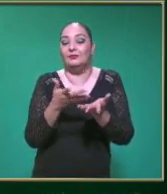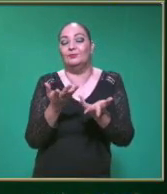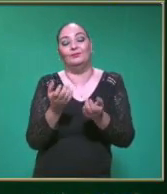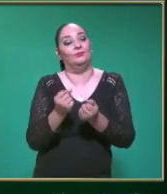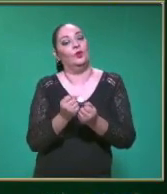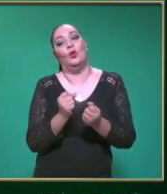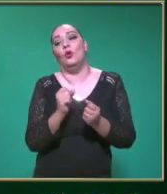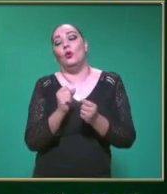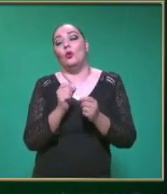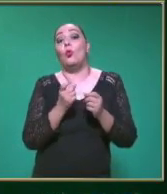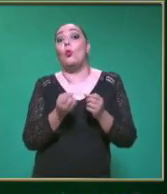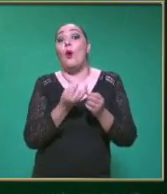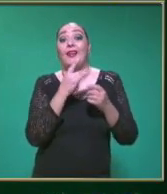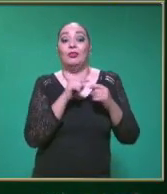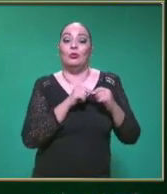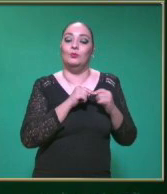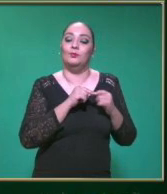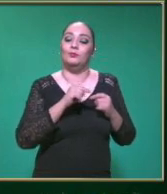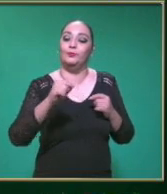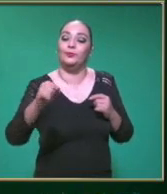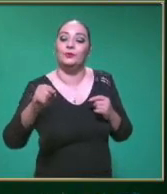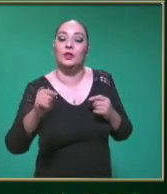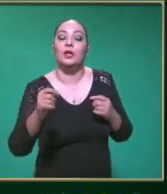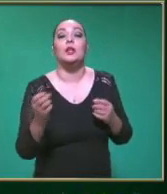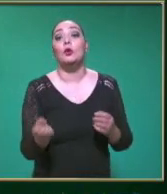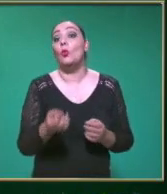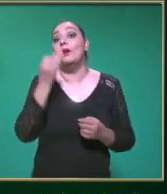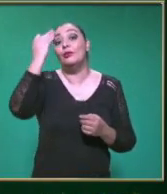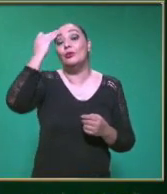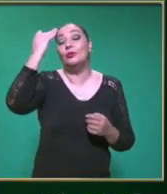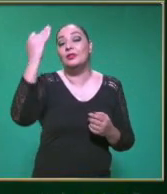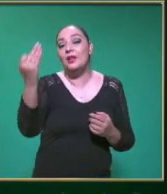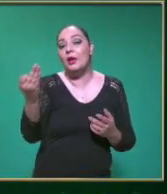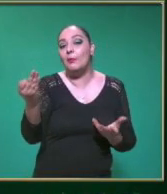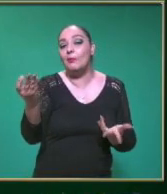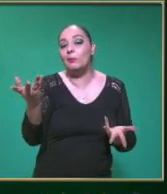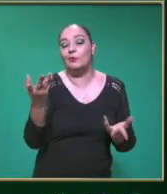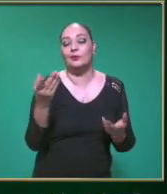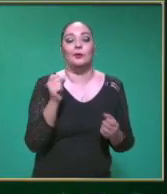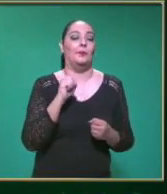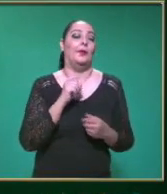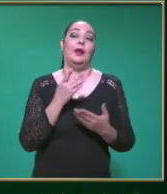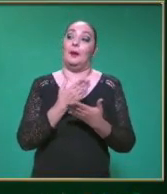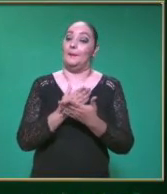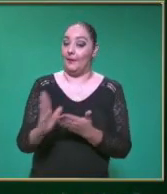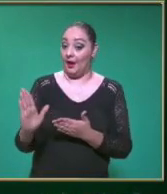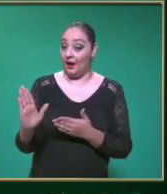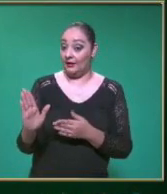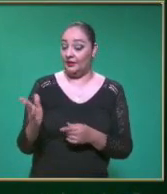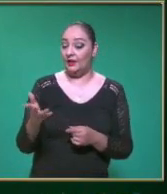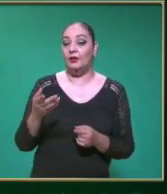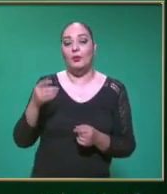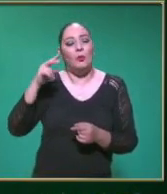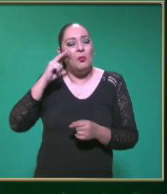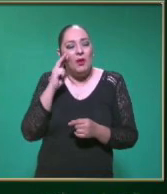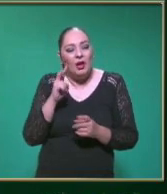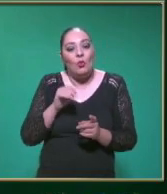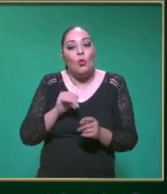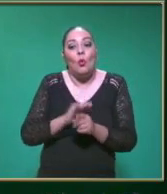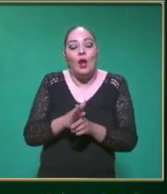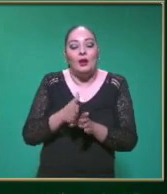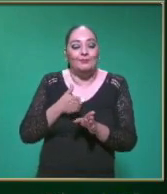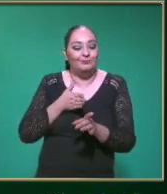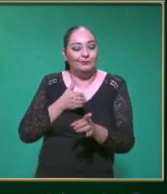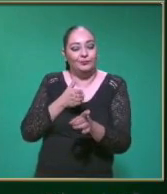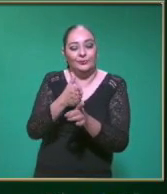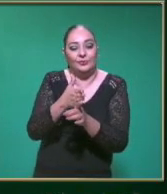Y el tiempo empleado Para ello Además De considerar Dirección Y sentido Por